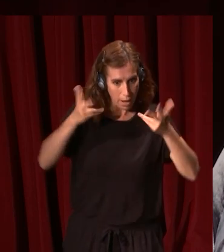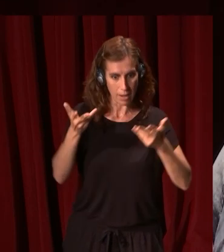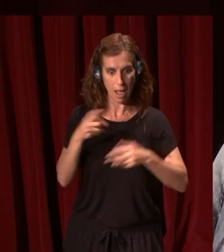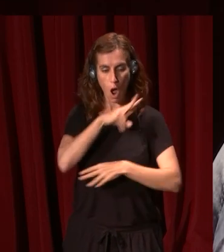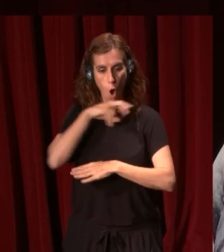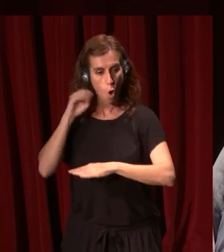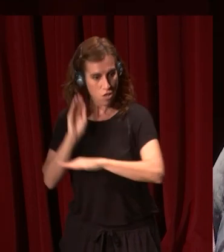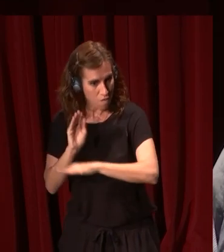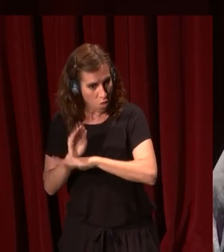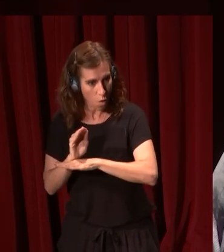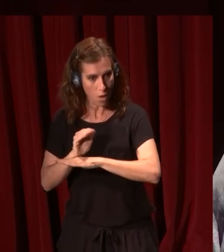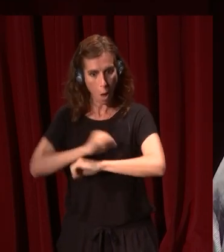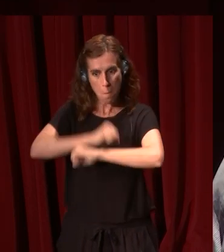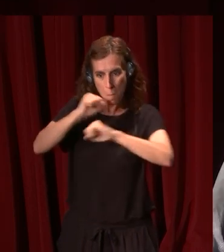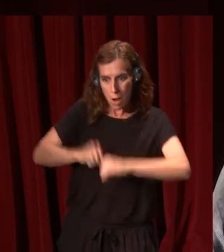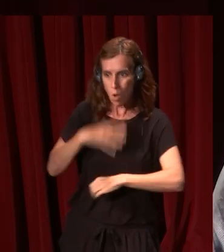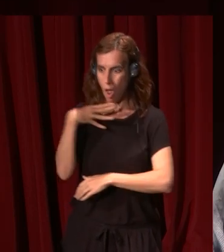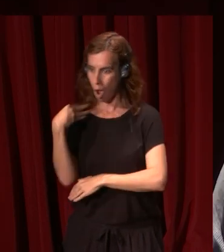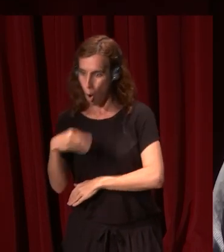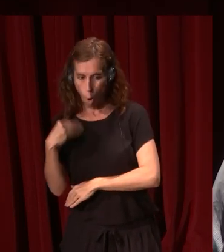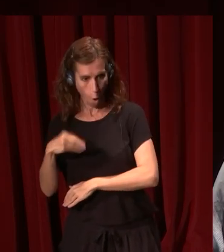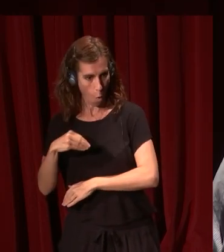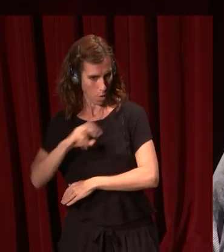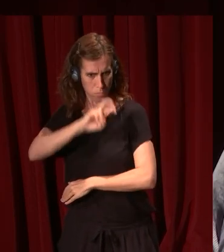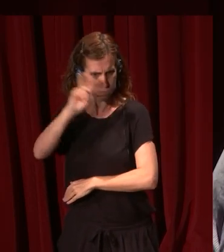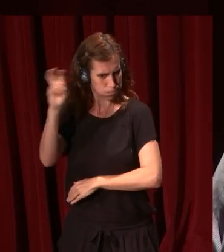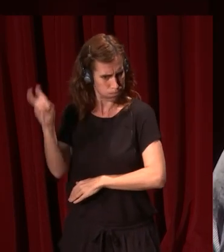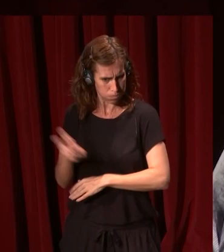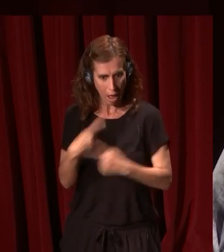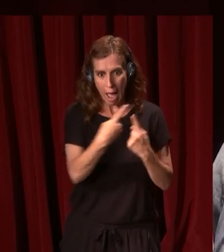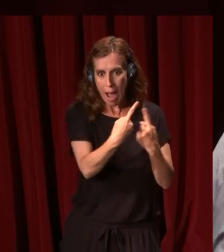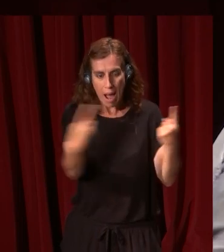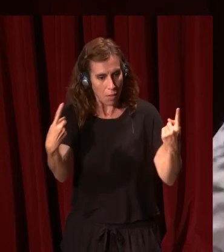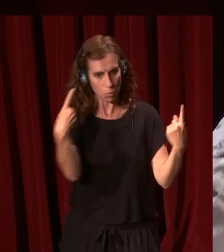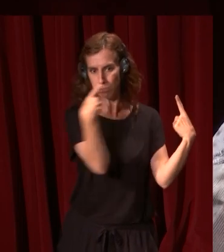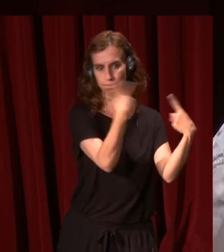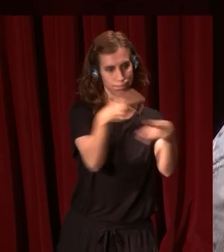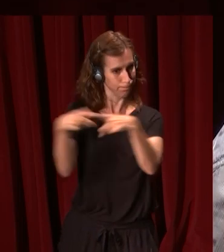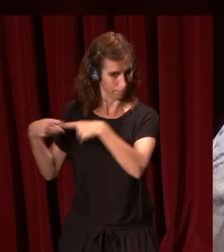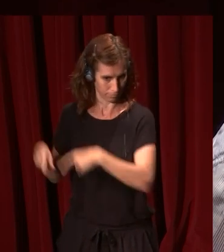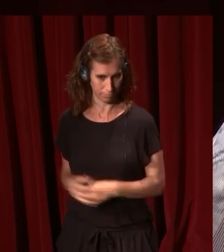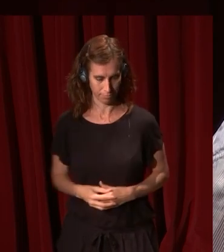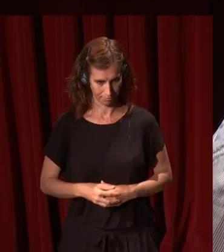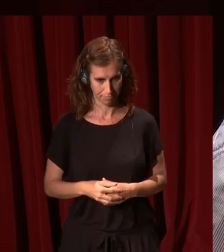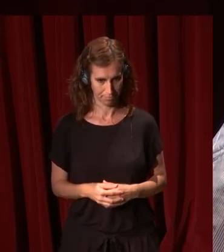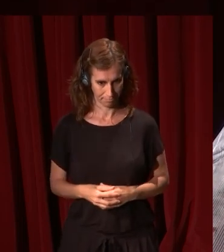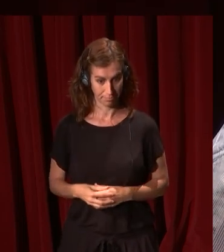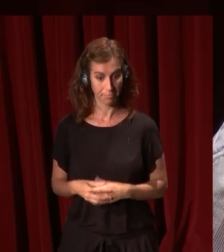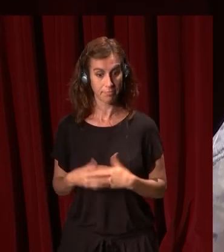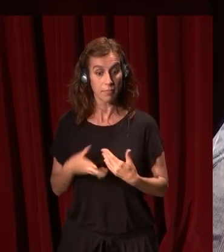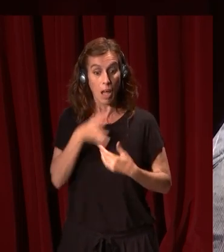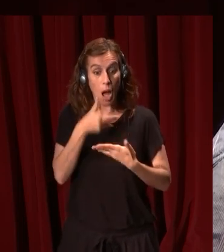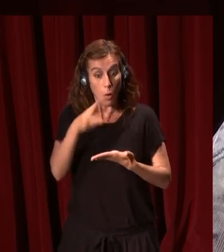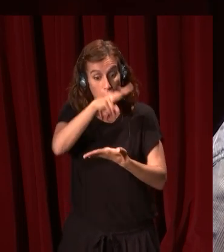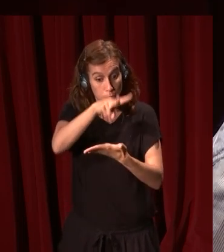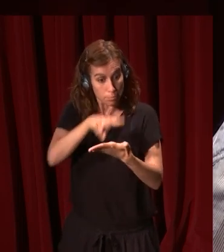conservadores, los mayores, los jóvenes, las veía así la gran mayoría de la gente, con excepciones, pero la gran mayoría de la gente. Lo que os voy a